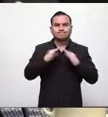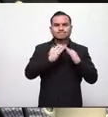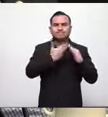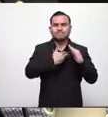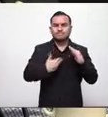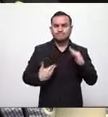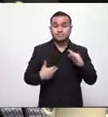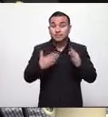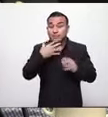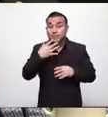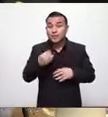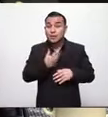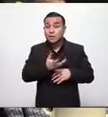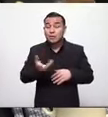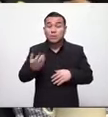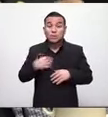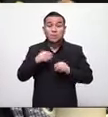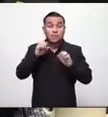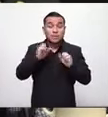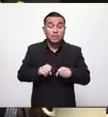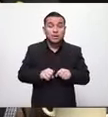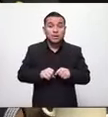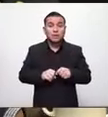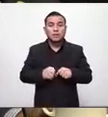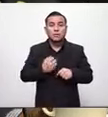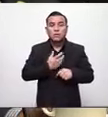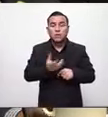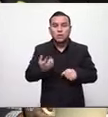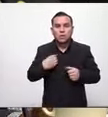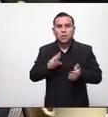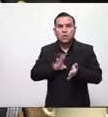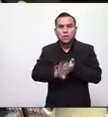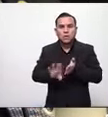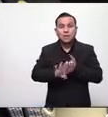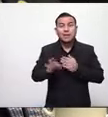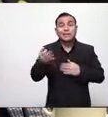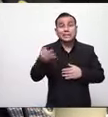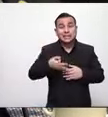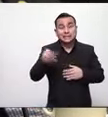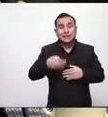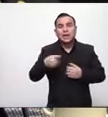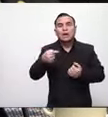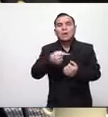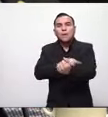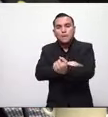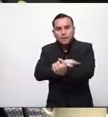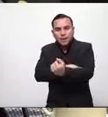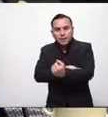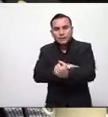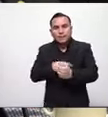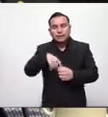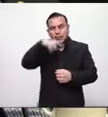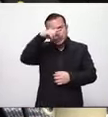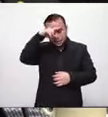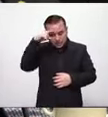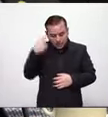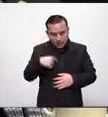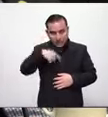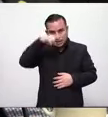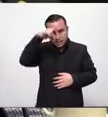es los recursos para poder tener todos los insumos necesarios en los hospitales hay un trabajo